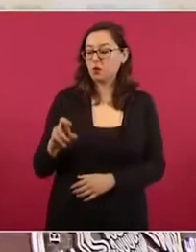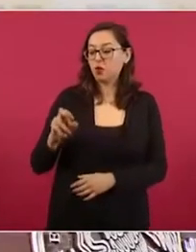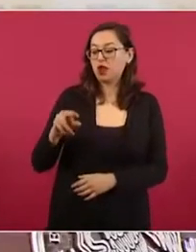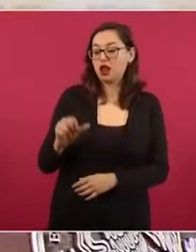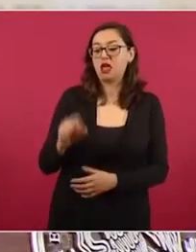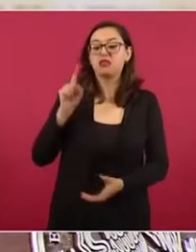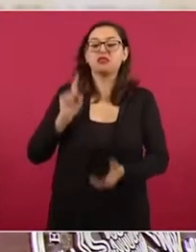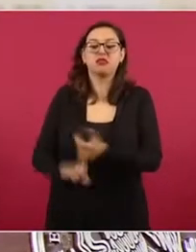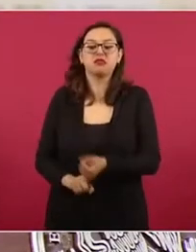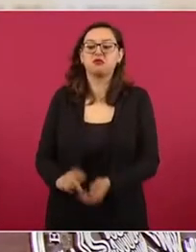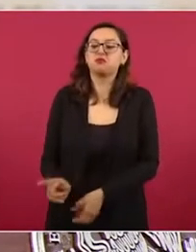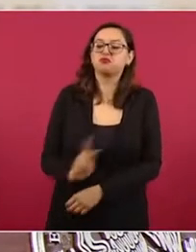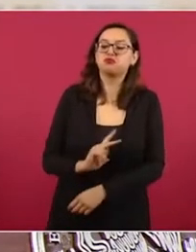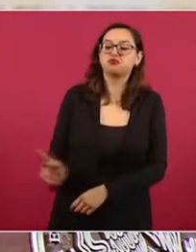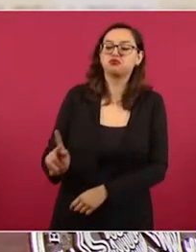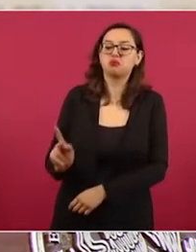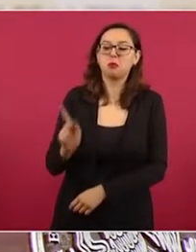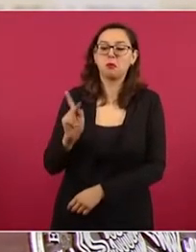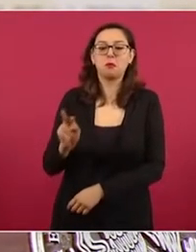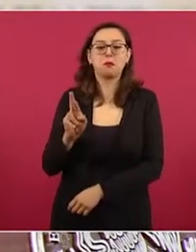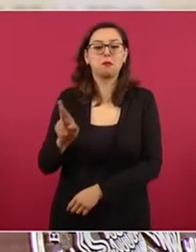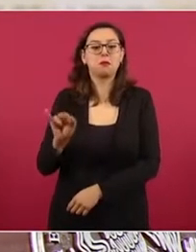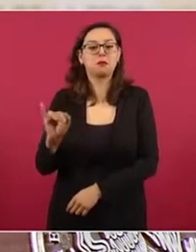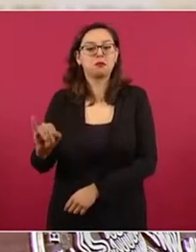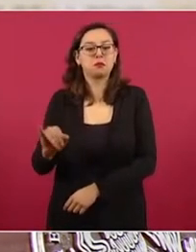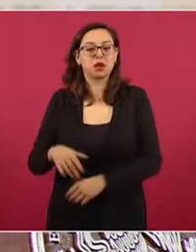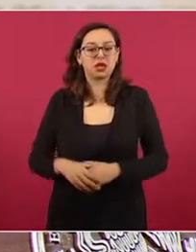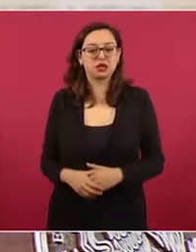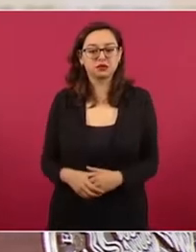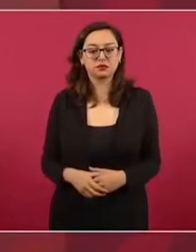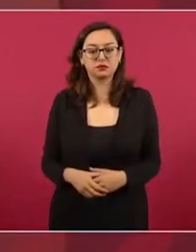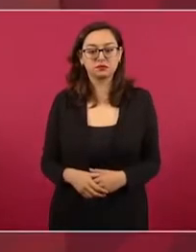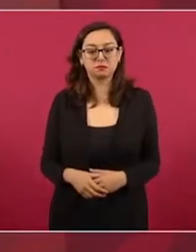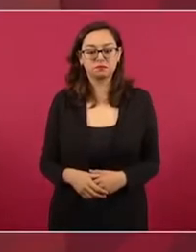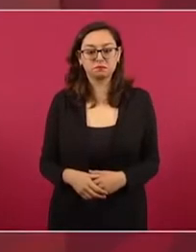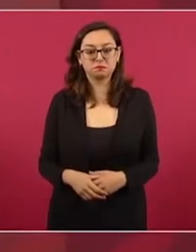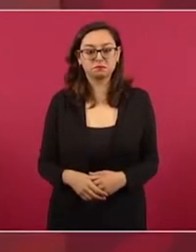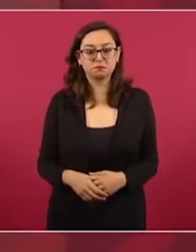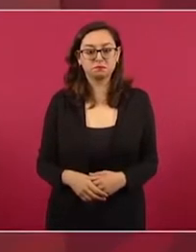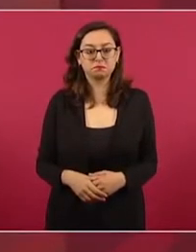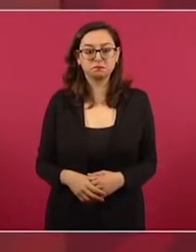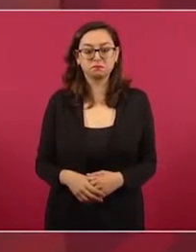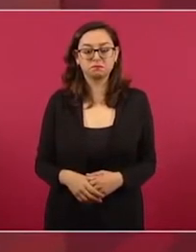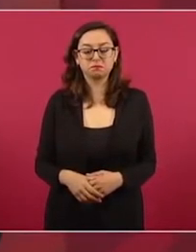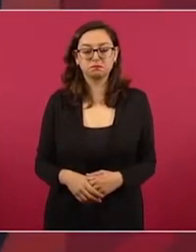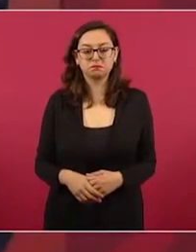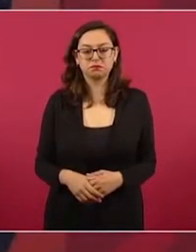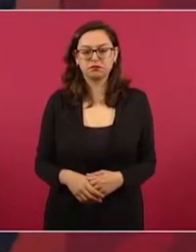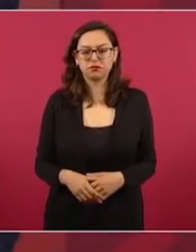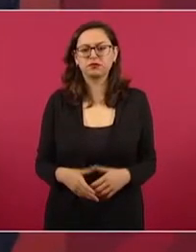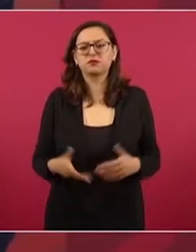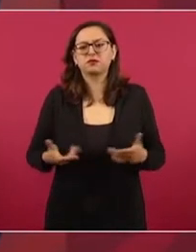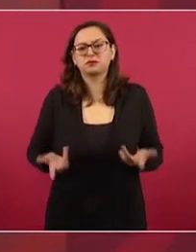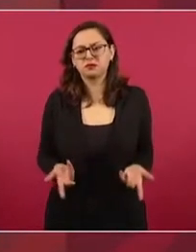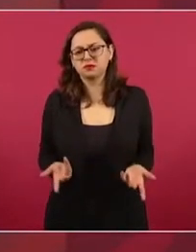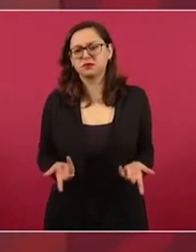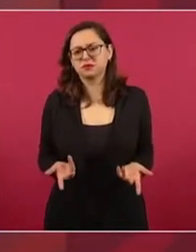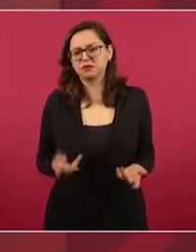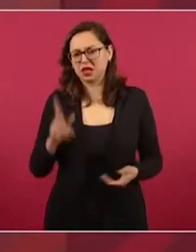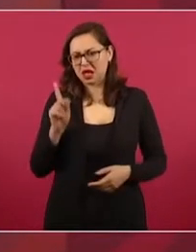nuevo PRI, y si es tan malo